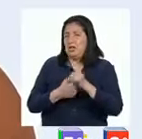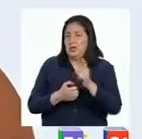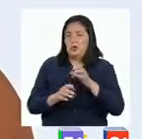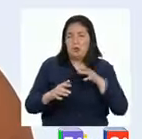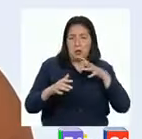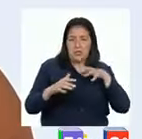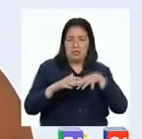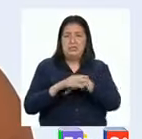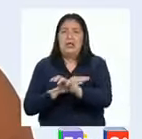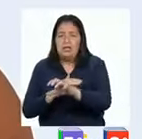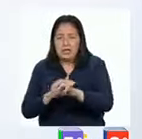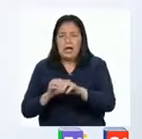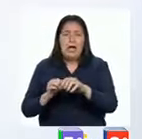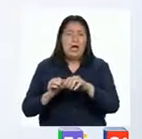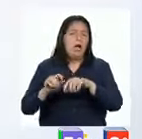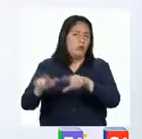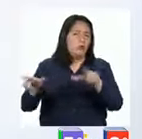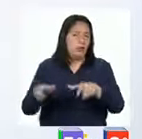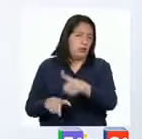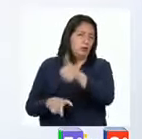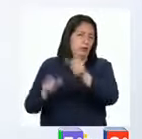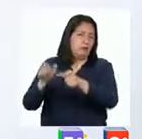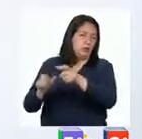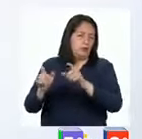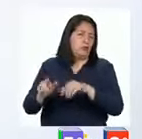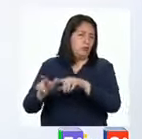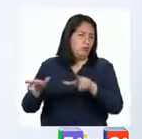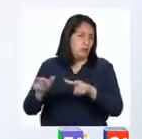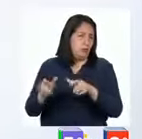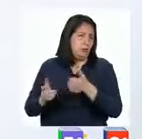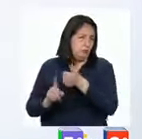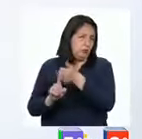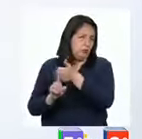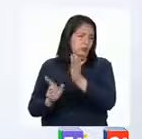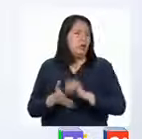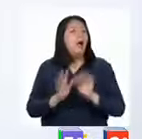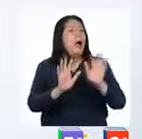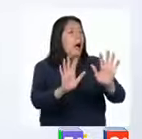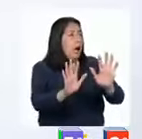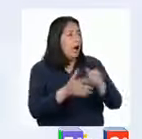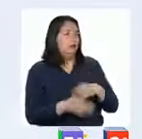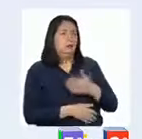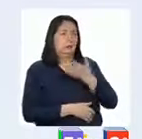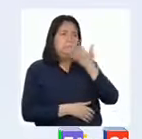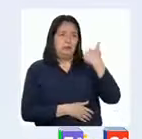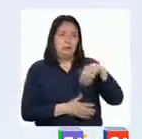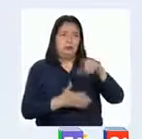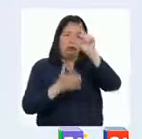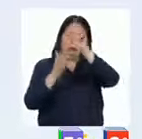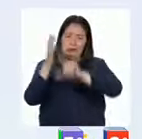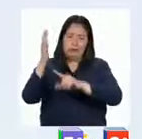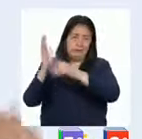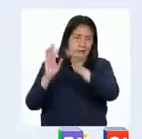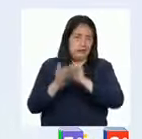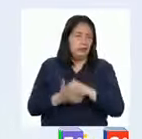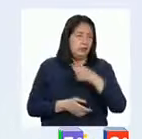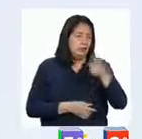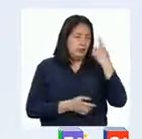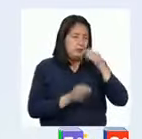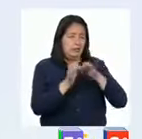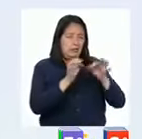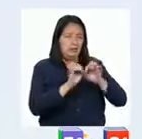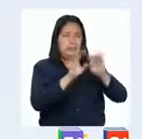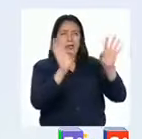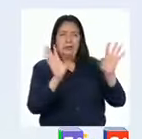invadir el espacio personal de los otros. Ajá. Entonces, ¿qué te parece si mejoramos su listado de predicciones y lo